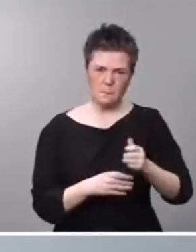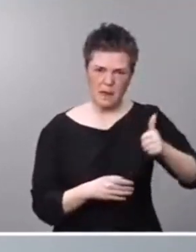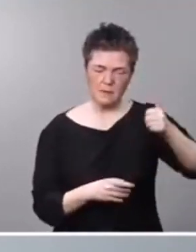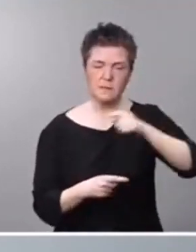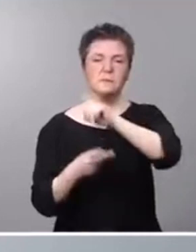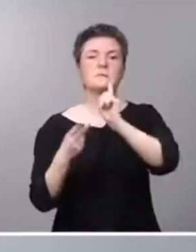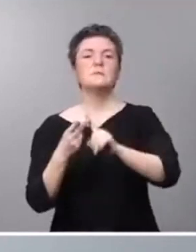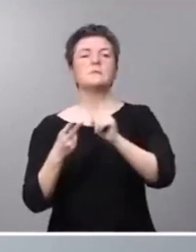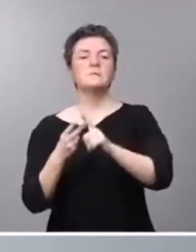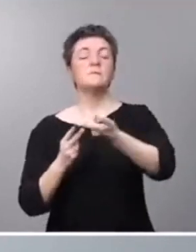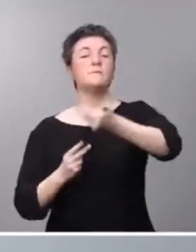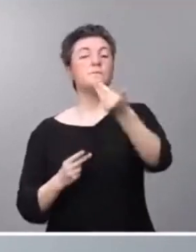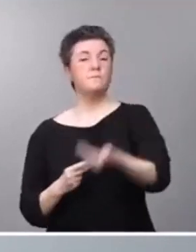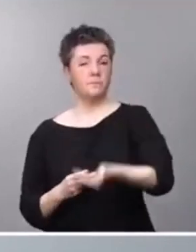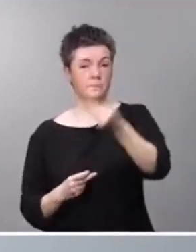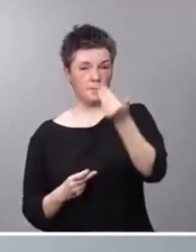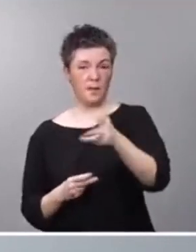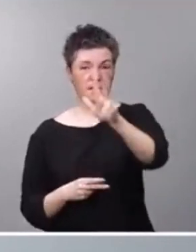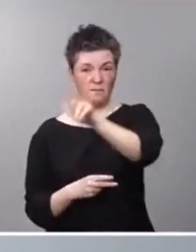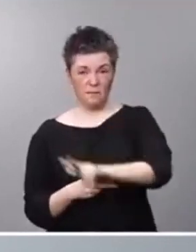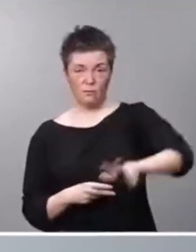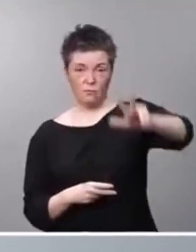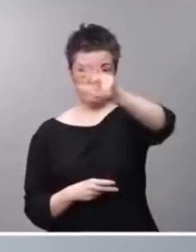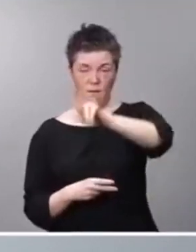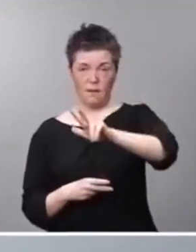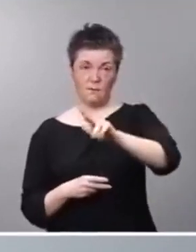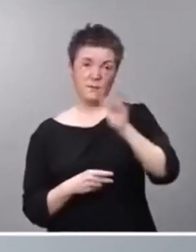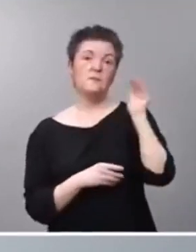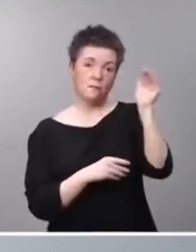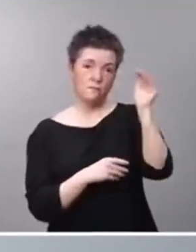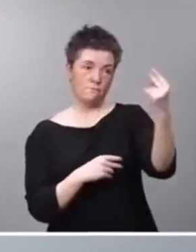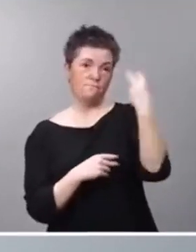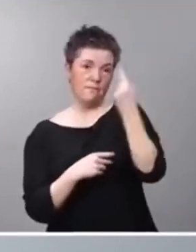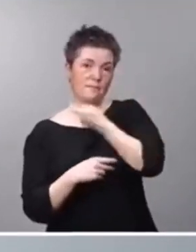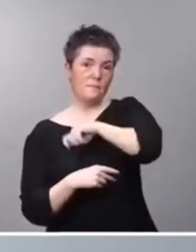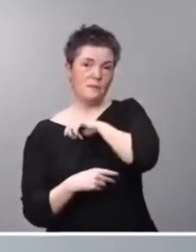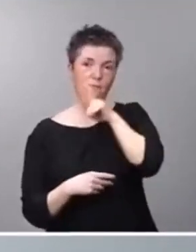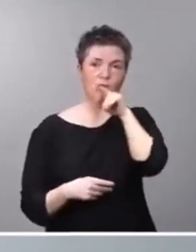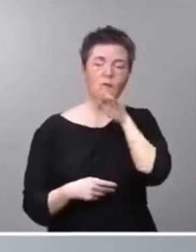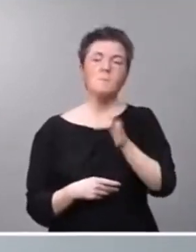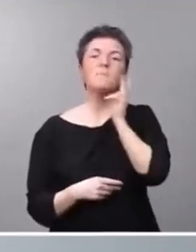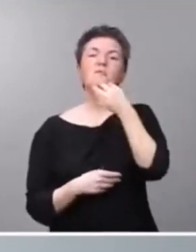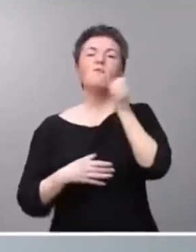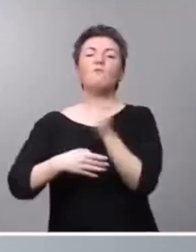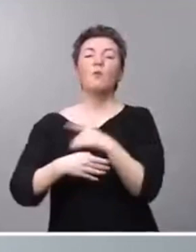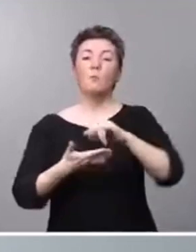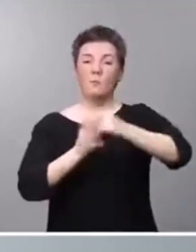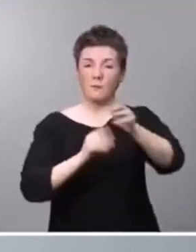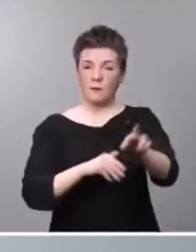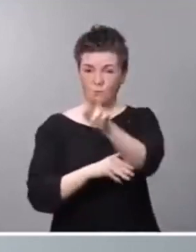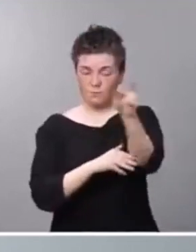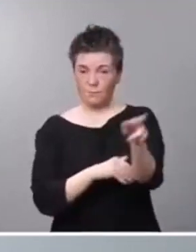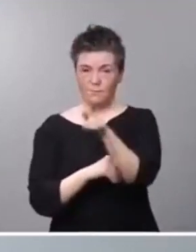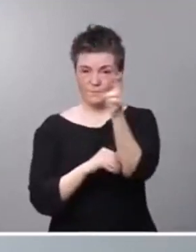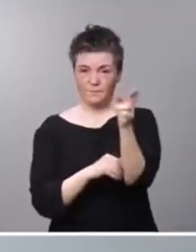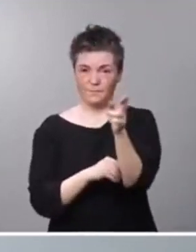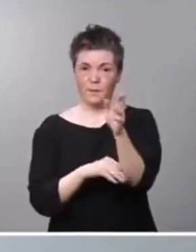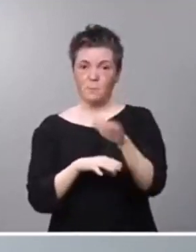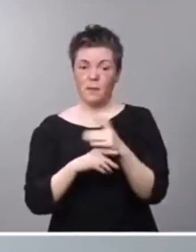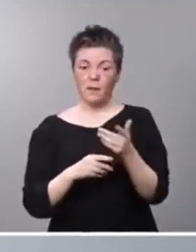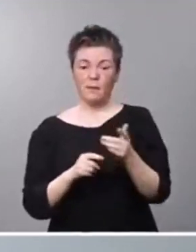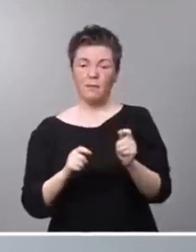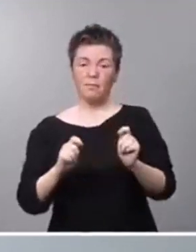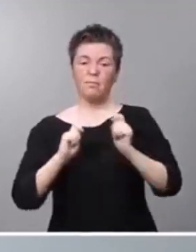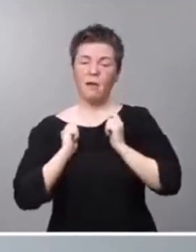importancia nacional y, sobre todo, internacional del español y los fondos del plan de recuperación para darnos una inmensa